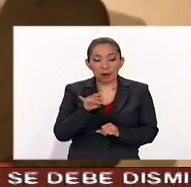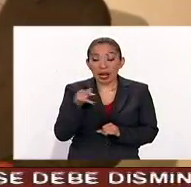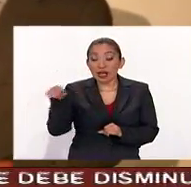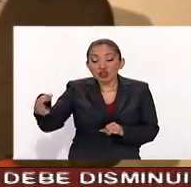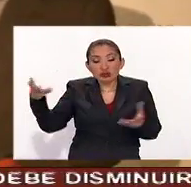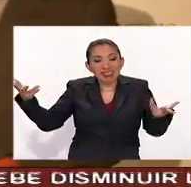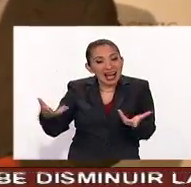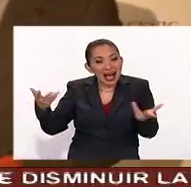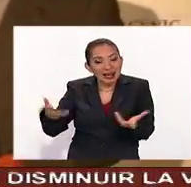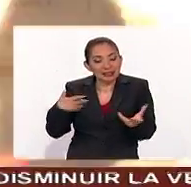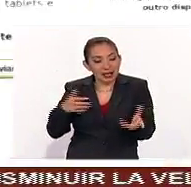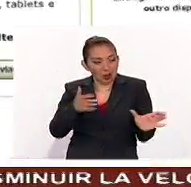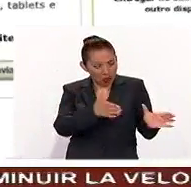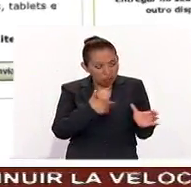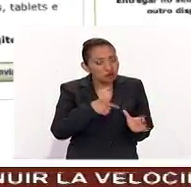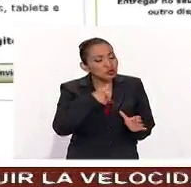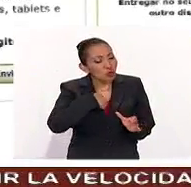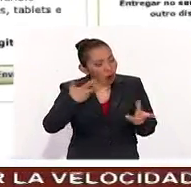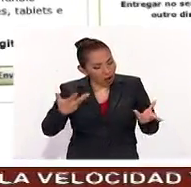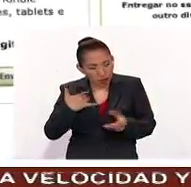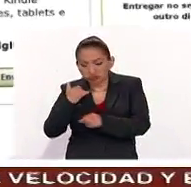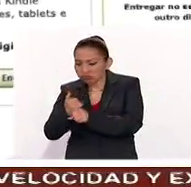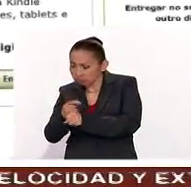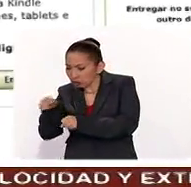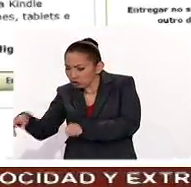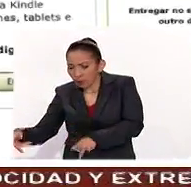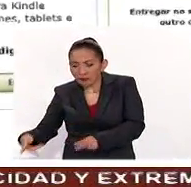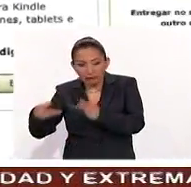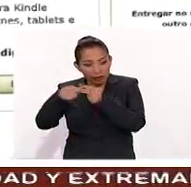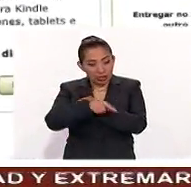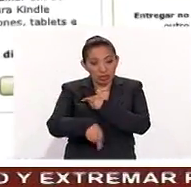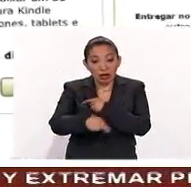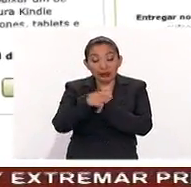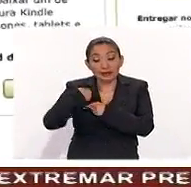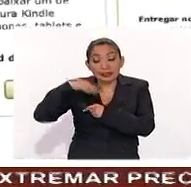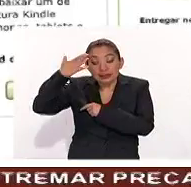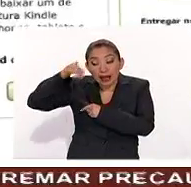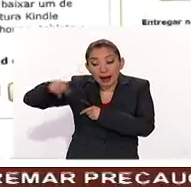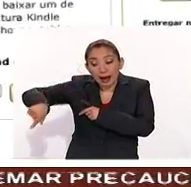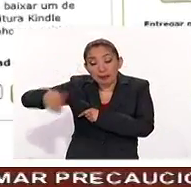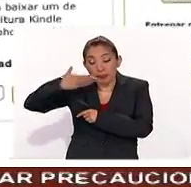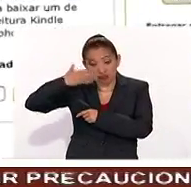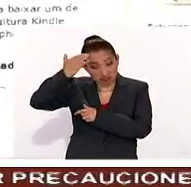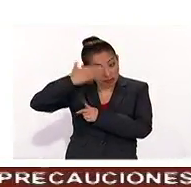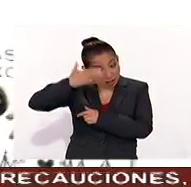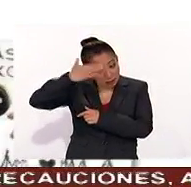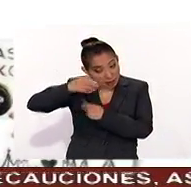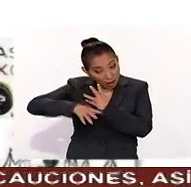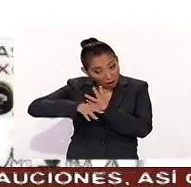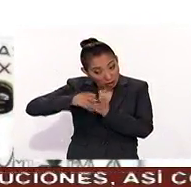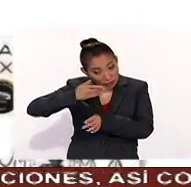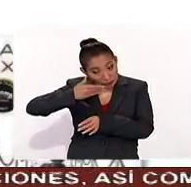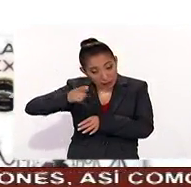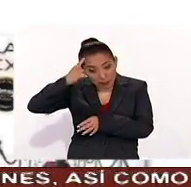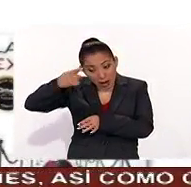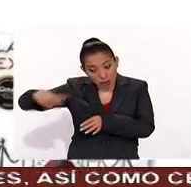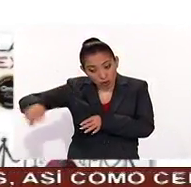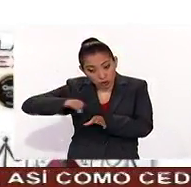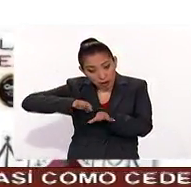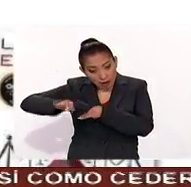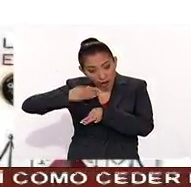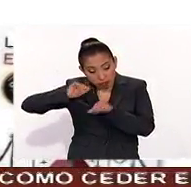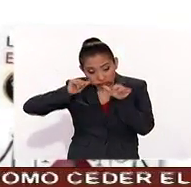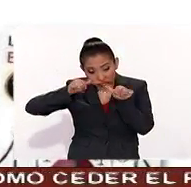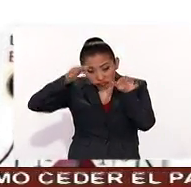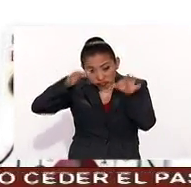manejan el patrimonio de los mexicanos tengan los conocimientos suficientes para hacer este trabajo de una